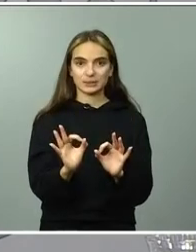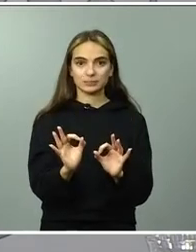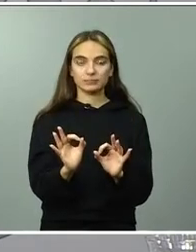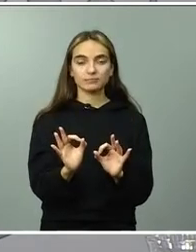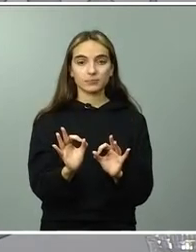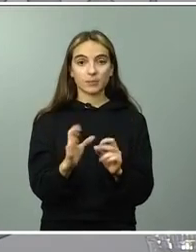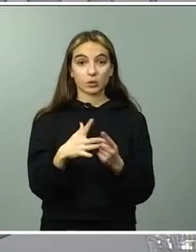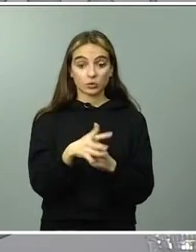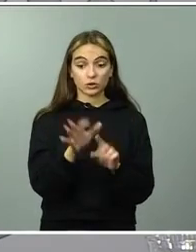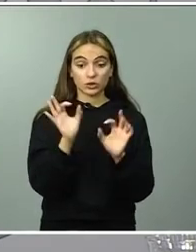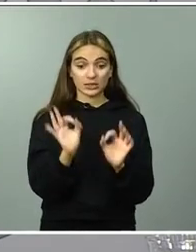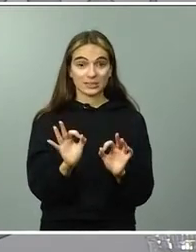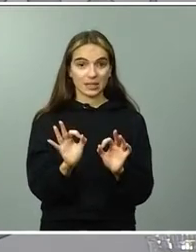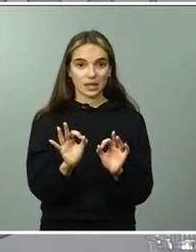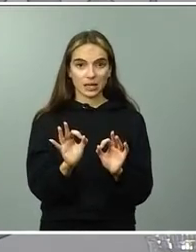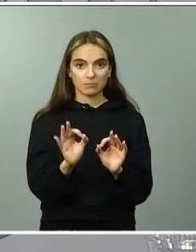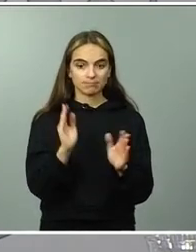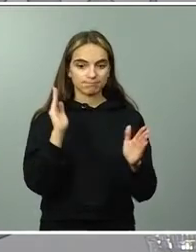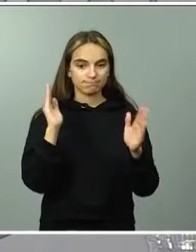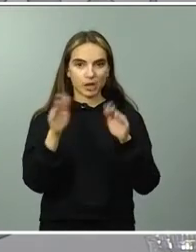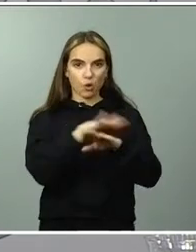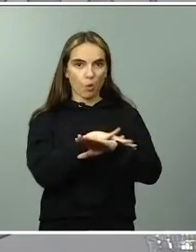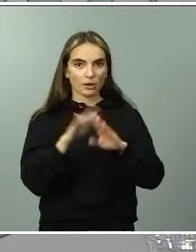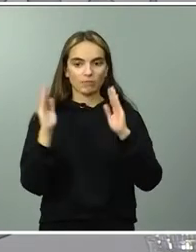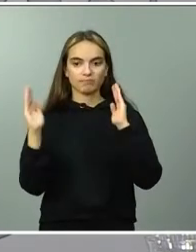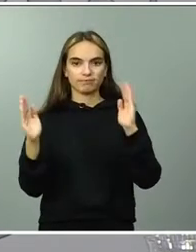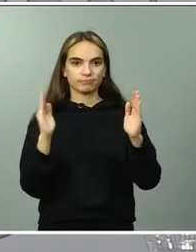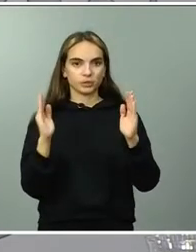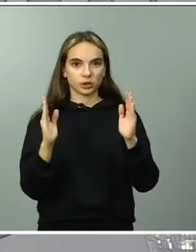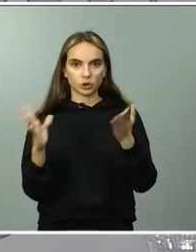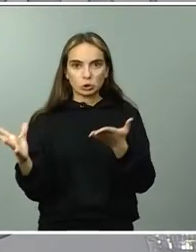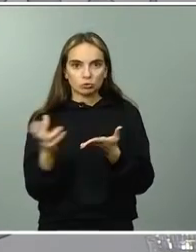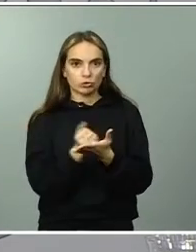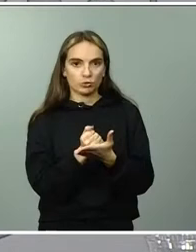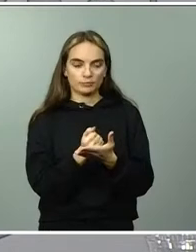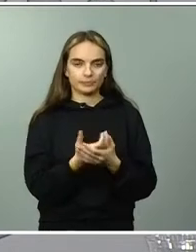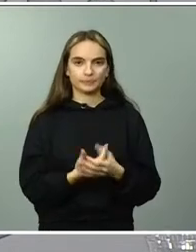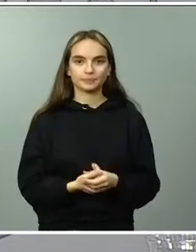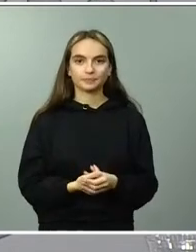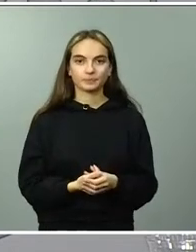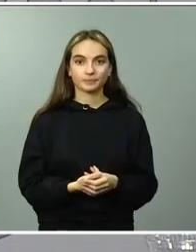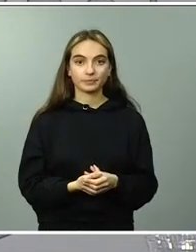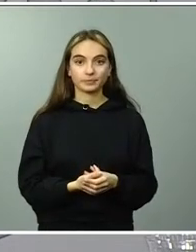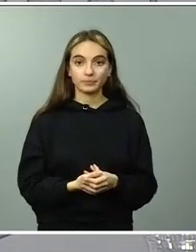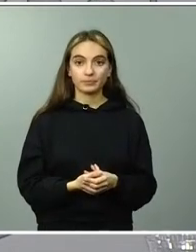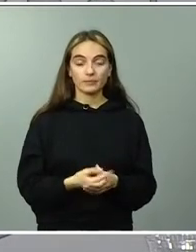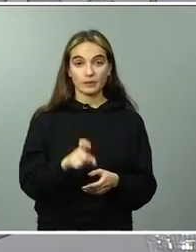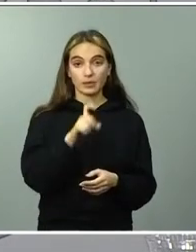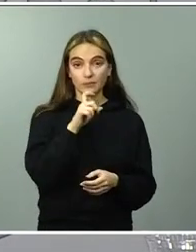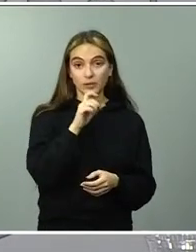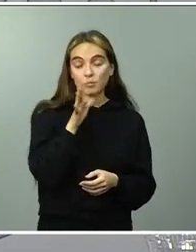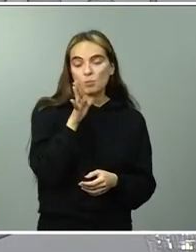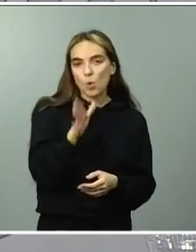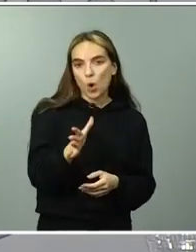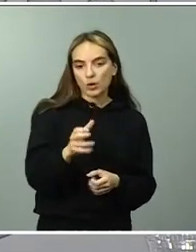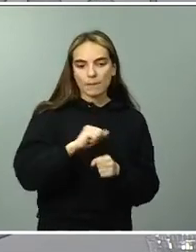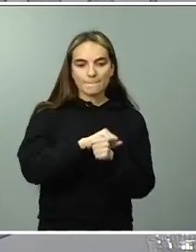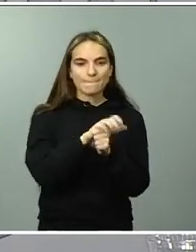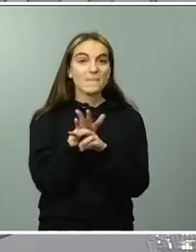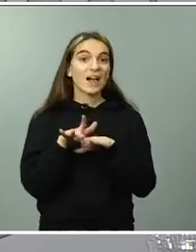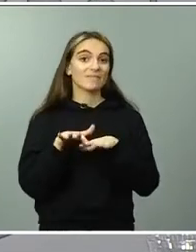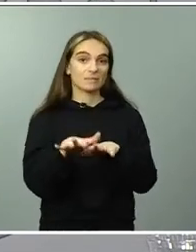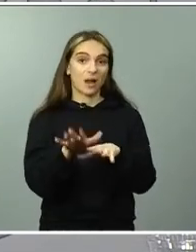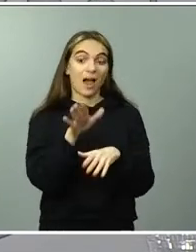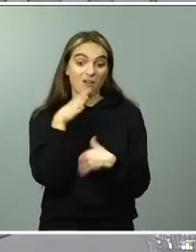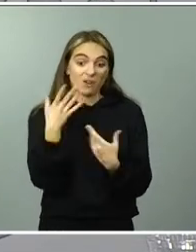toda la legislatura, de una coyuntura especialmente grave, primero, por la pandemia y ahora por la guerra, pues